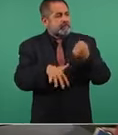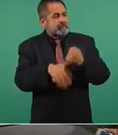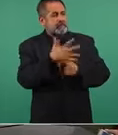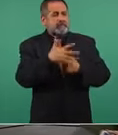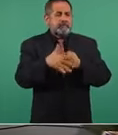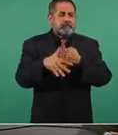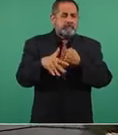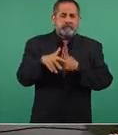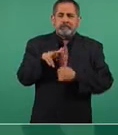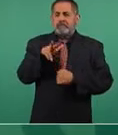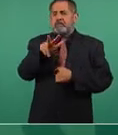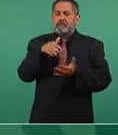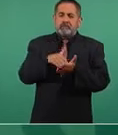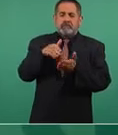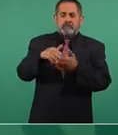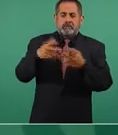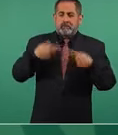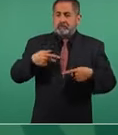millones de habitantes